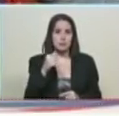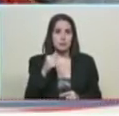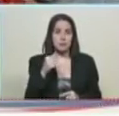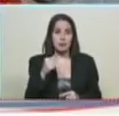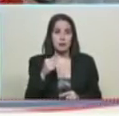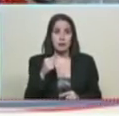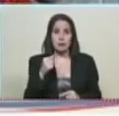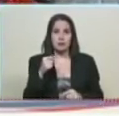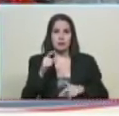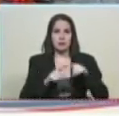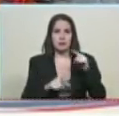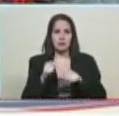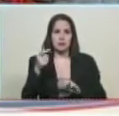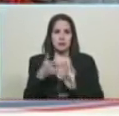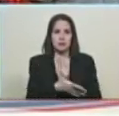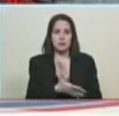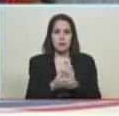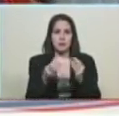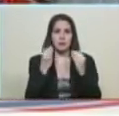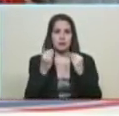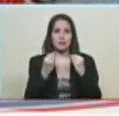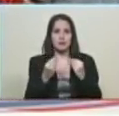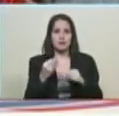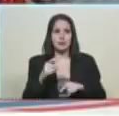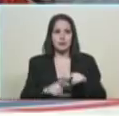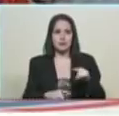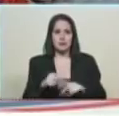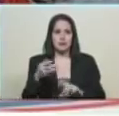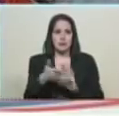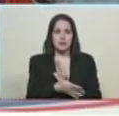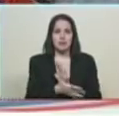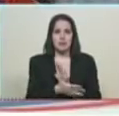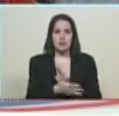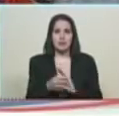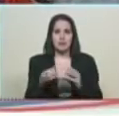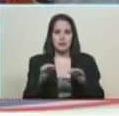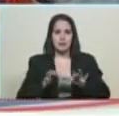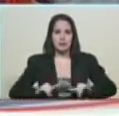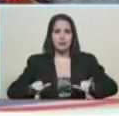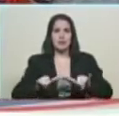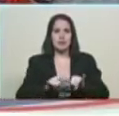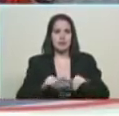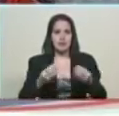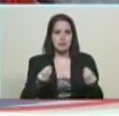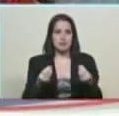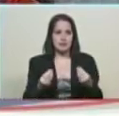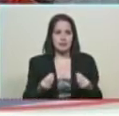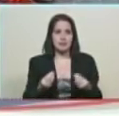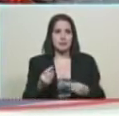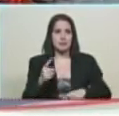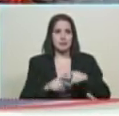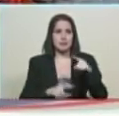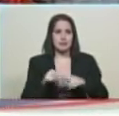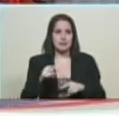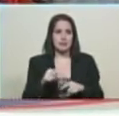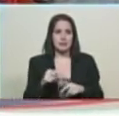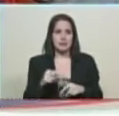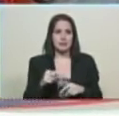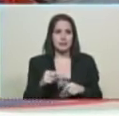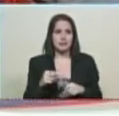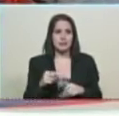el oriente el centro y además se despliega a todo el occidente del país